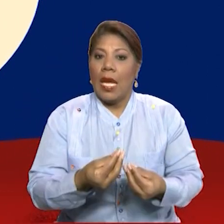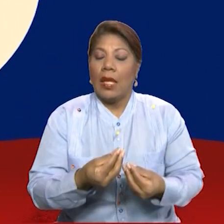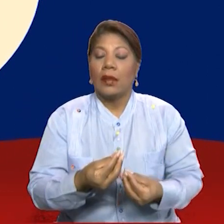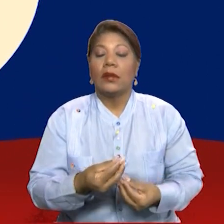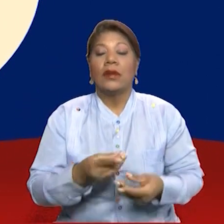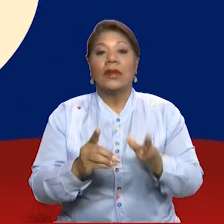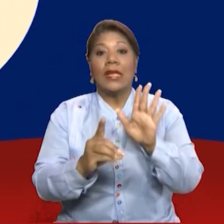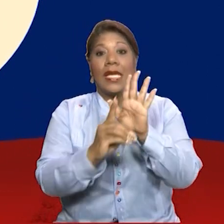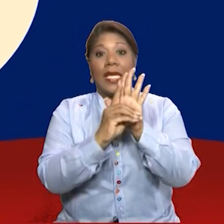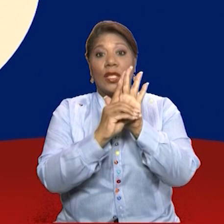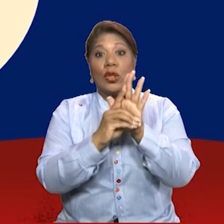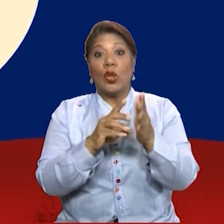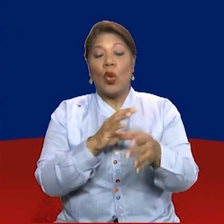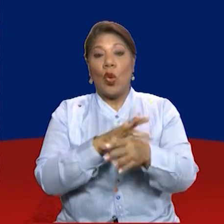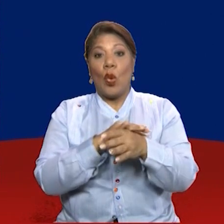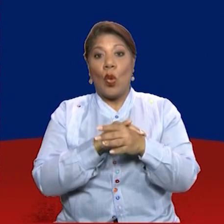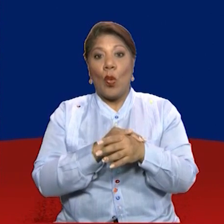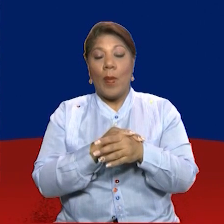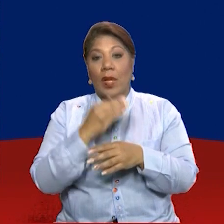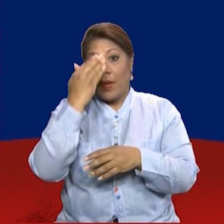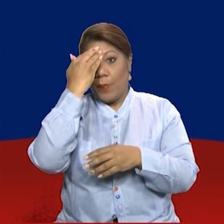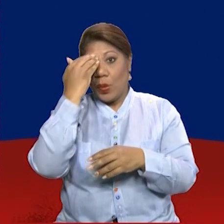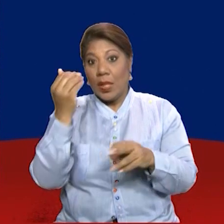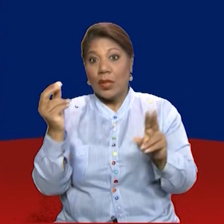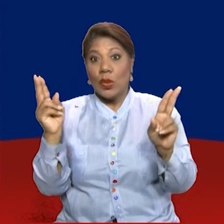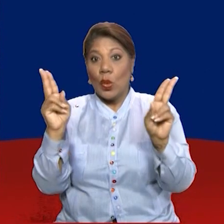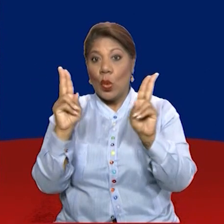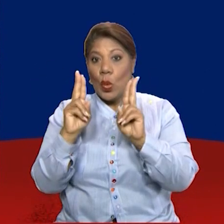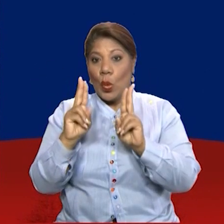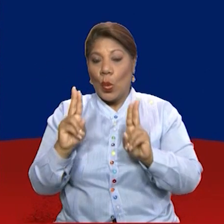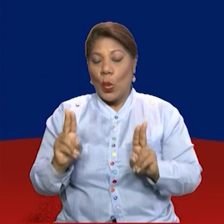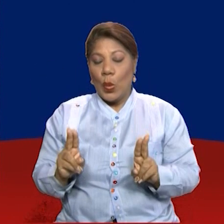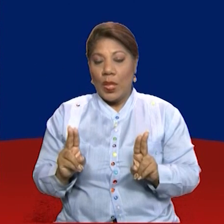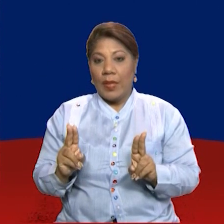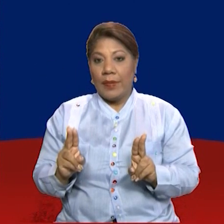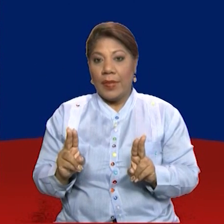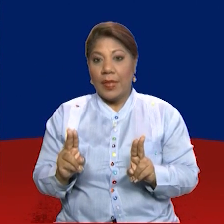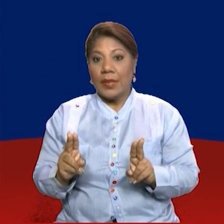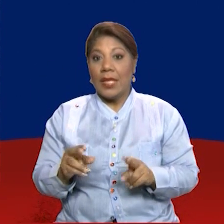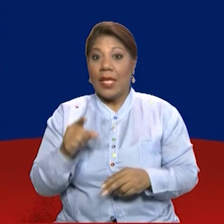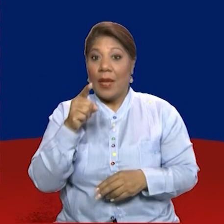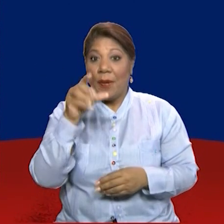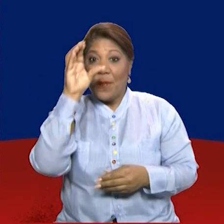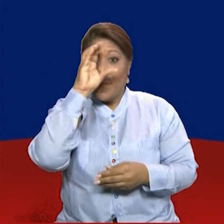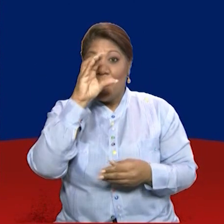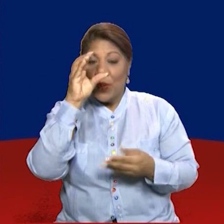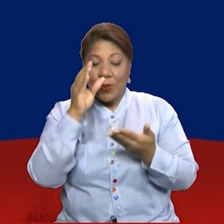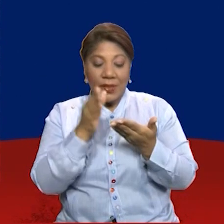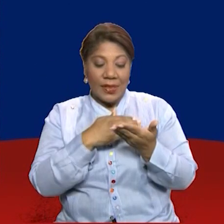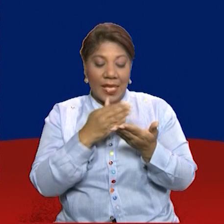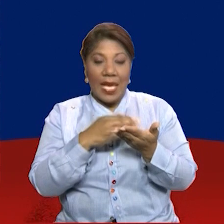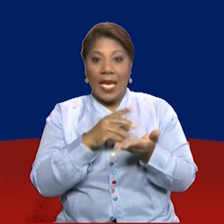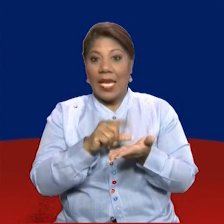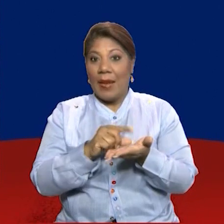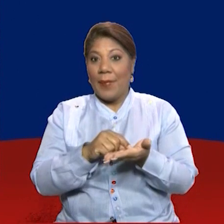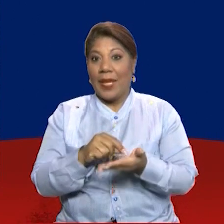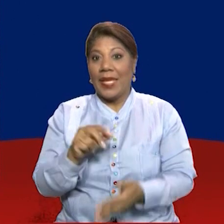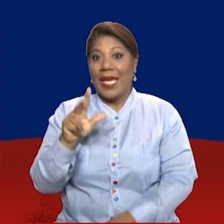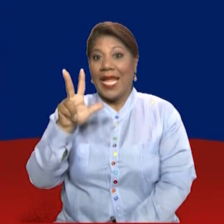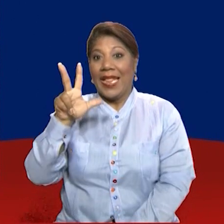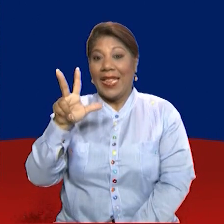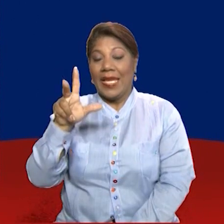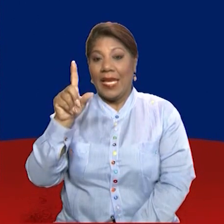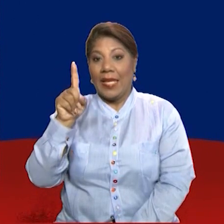humanos porque son universales. Bien, chicos, aquí en la página 31 vamos a realizar